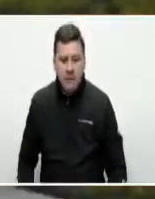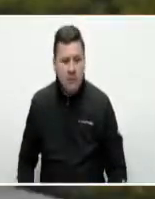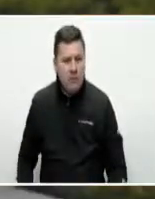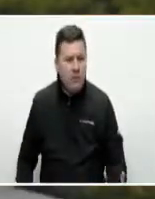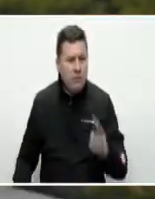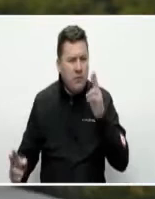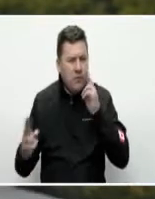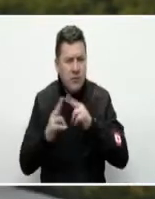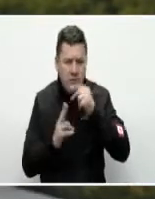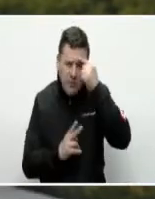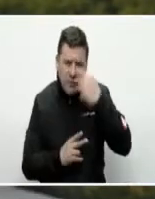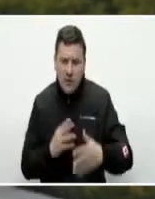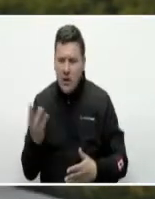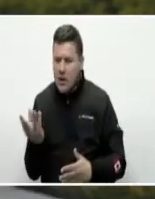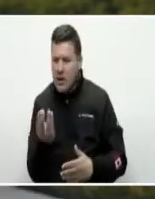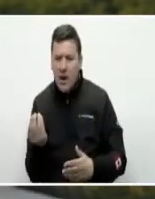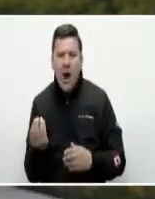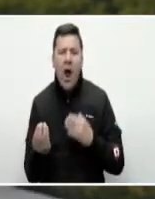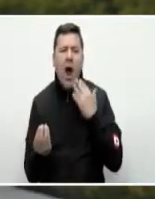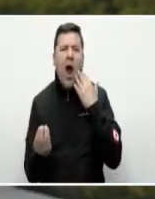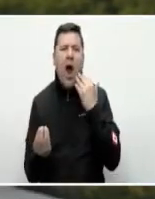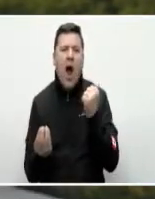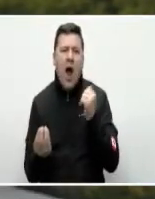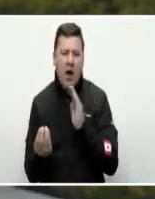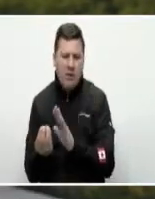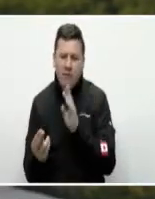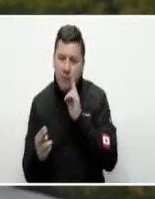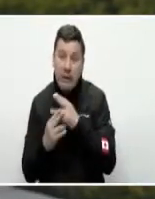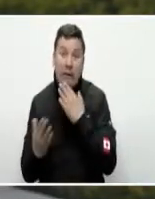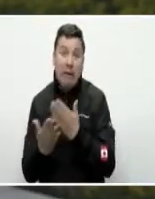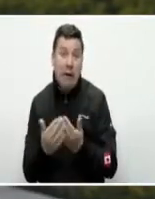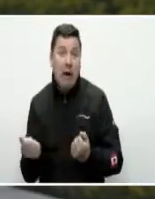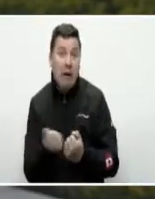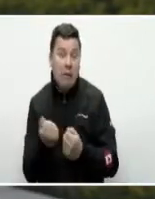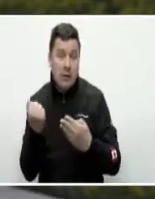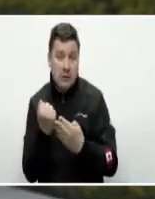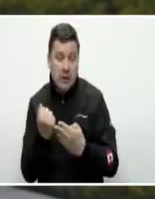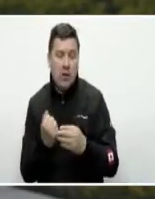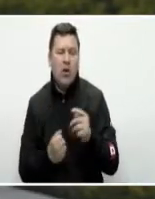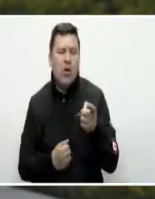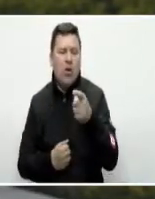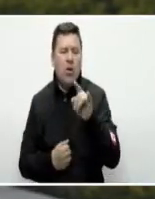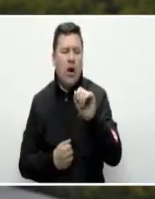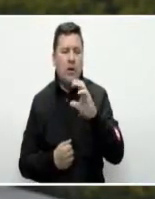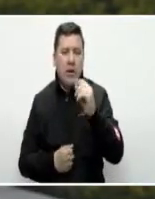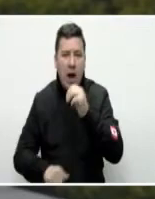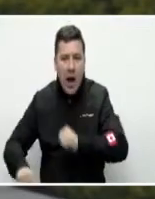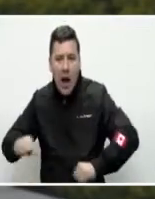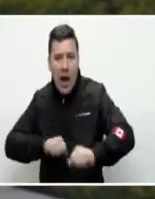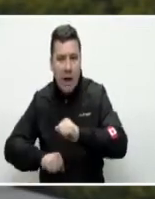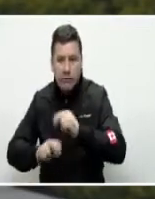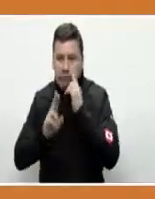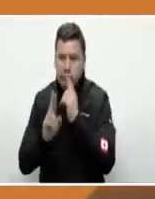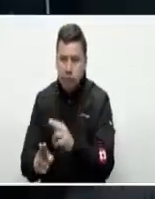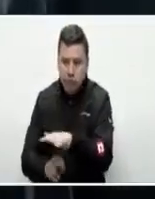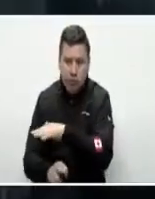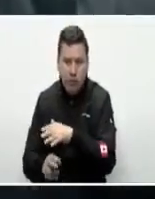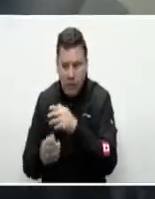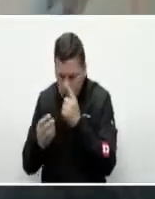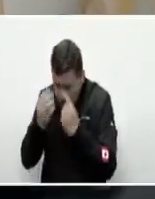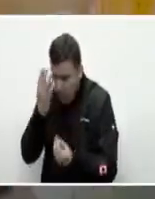Conozcamos la historia de un grupo de mujeres de Huachetá que gracias al apoyo del SENA lograron crear novedosos productos de aseo que son reconocidos en la región.